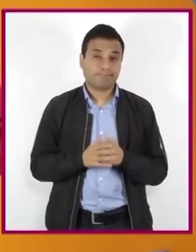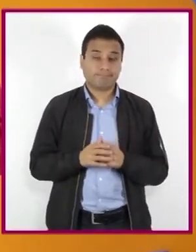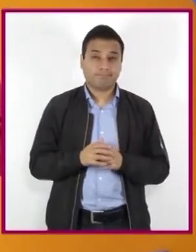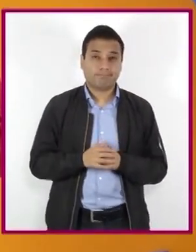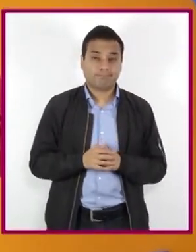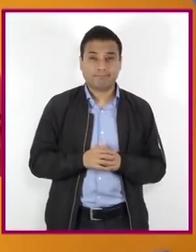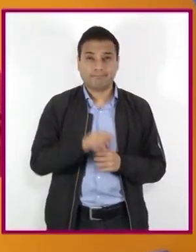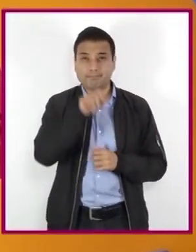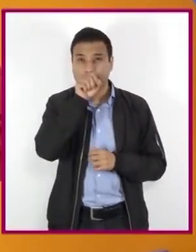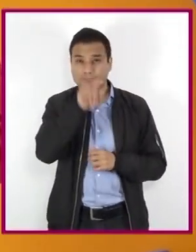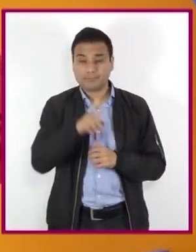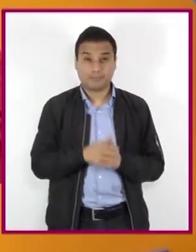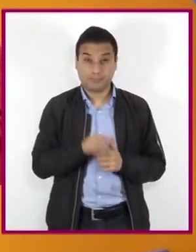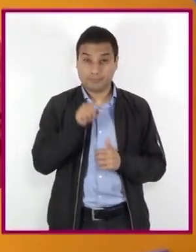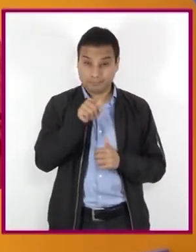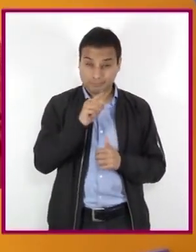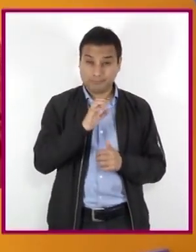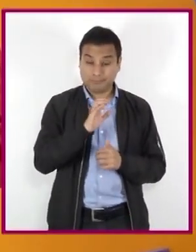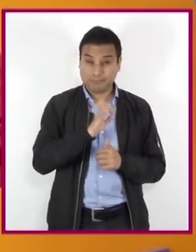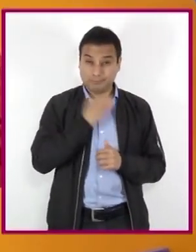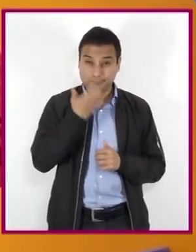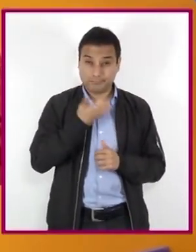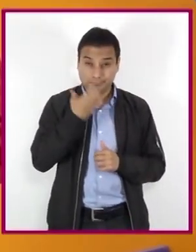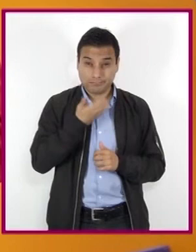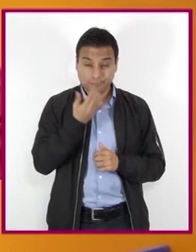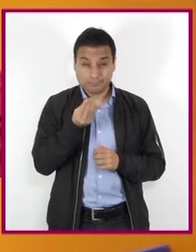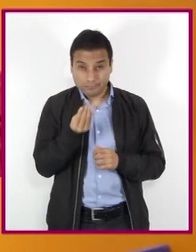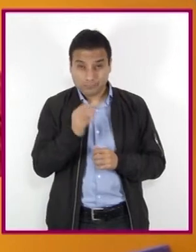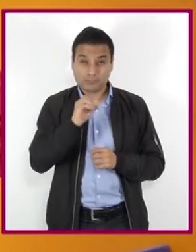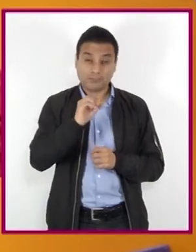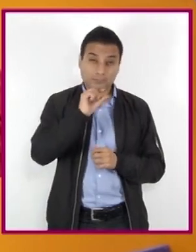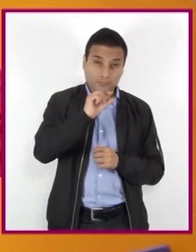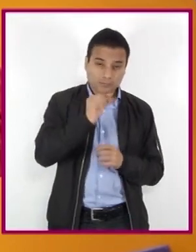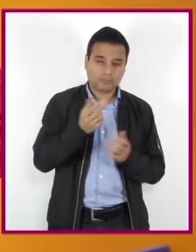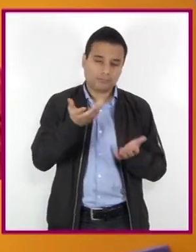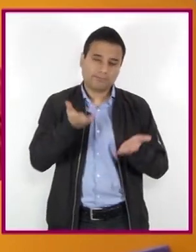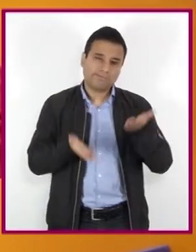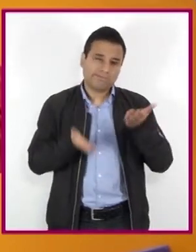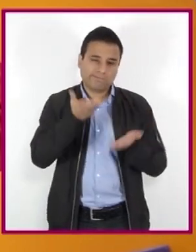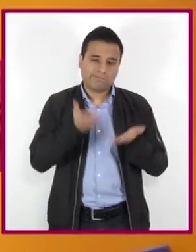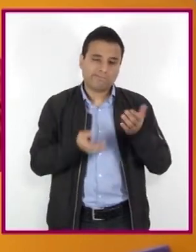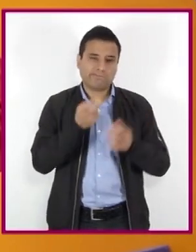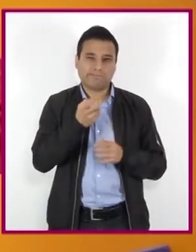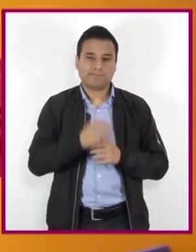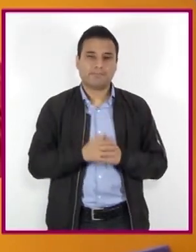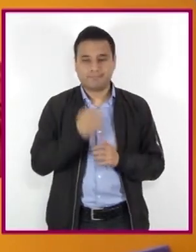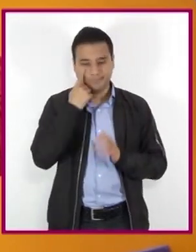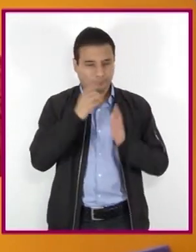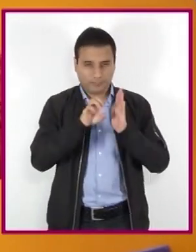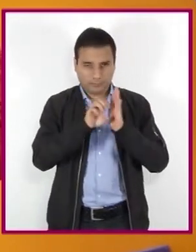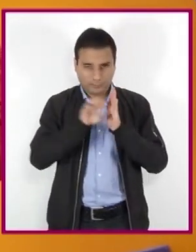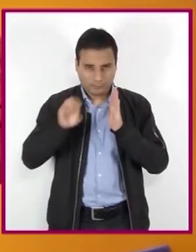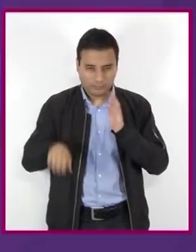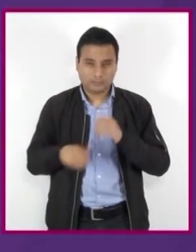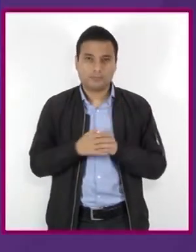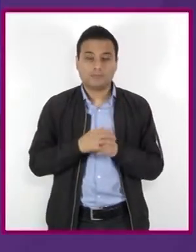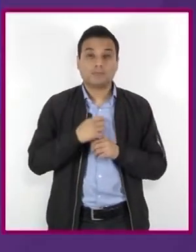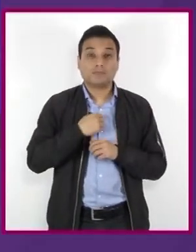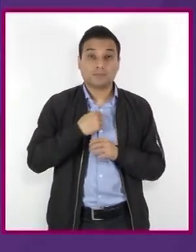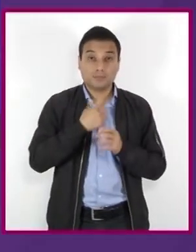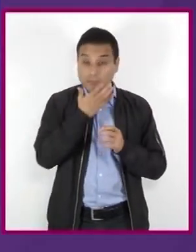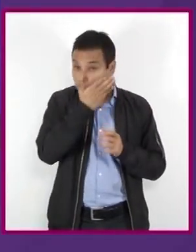dependen del tiempo de consumo y del método empleado para administrarla al organismo. Por ejemplo, la inhalación